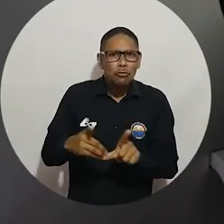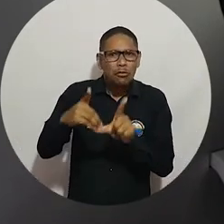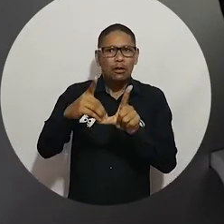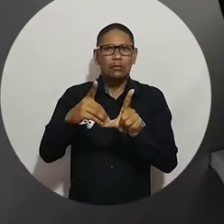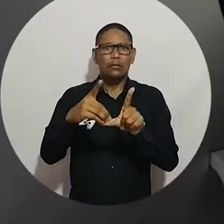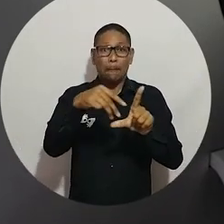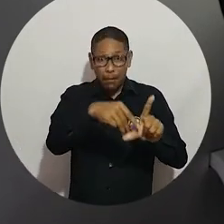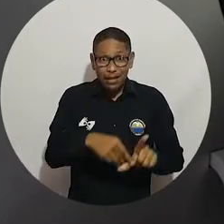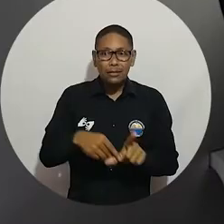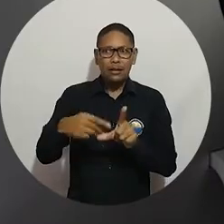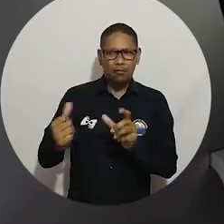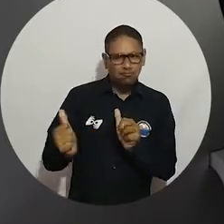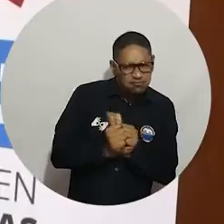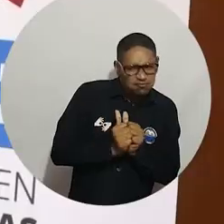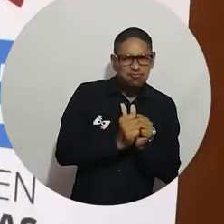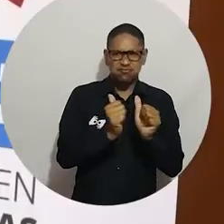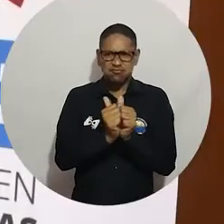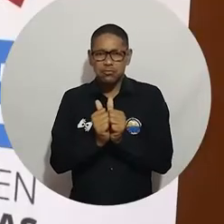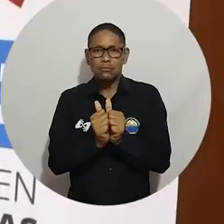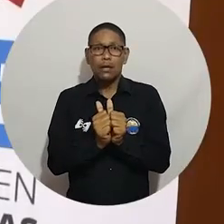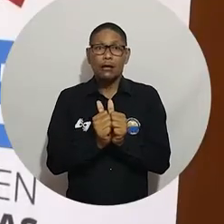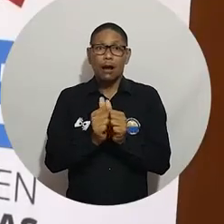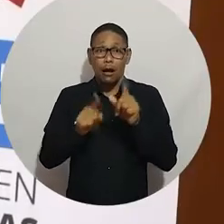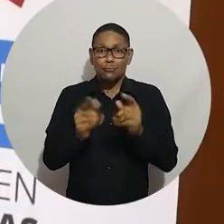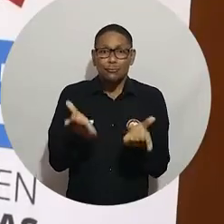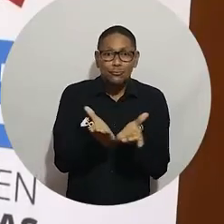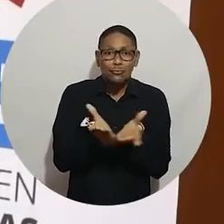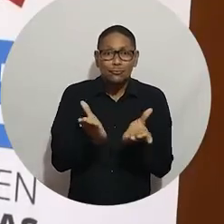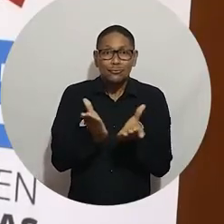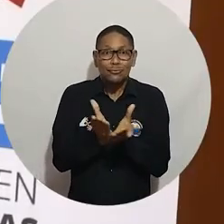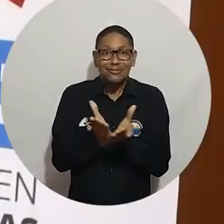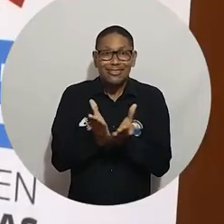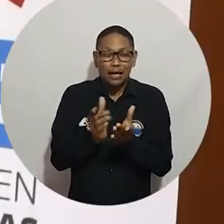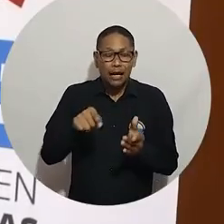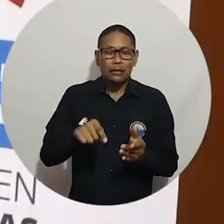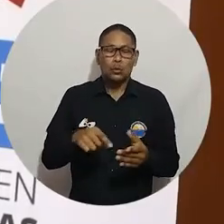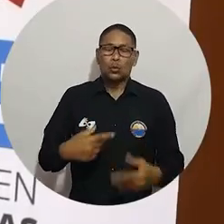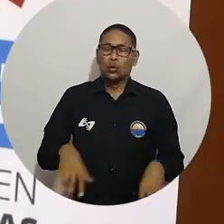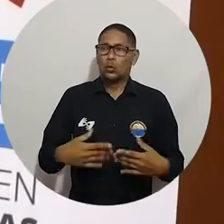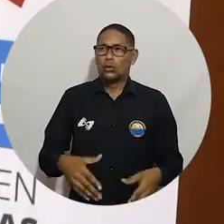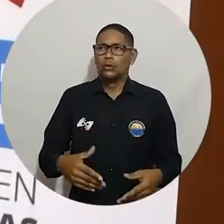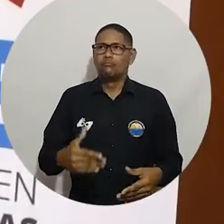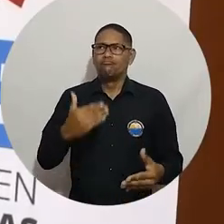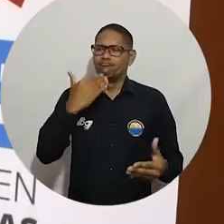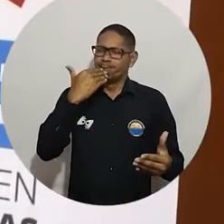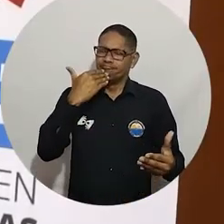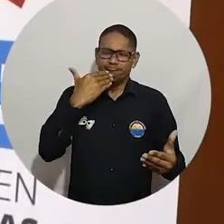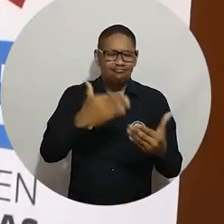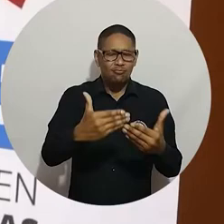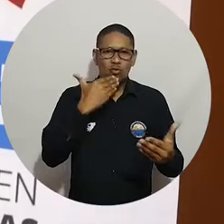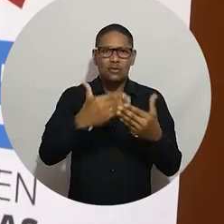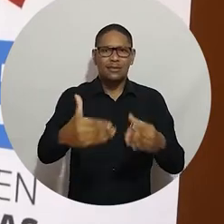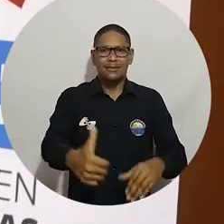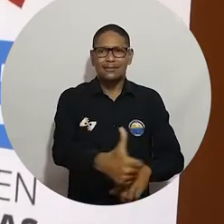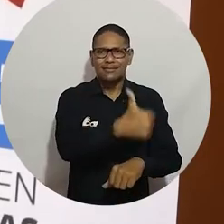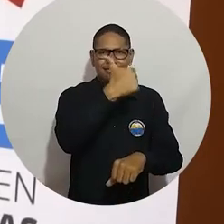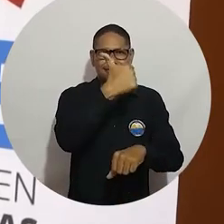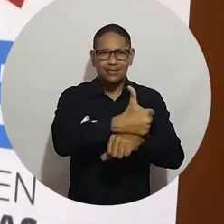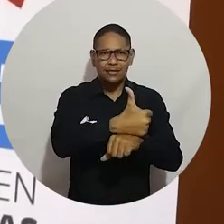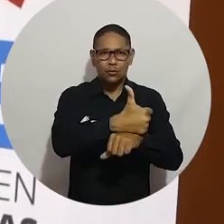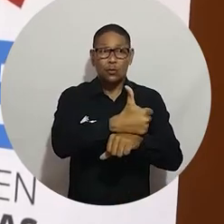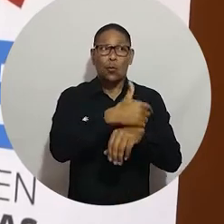fortalecer la investigación en la institución. Agradecerle al rector Pablo Vera, al vicerector Jorge Llazcaro,